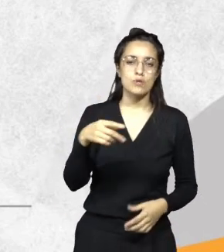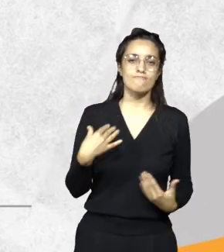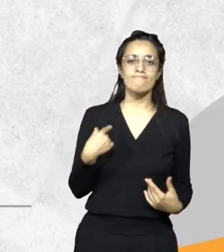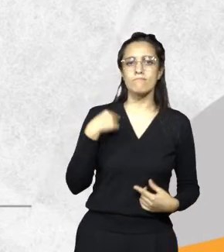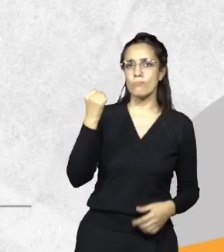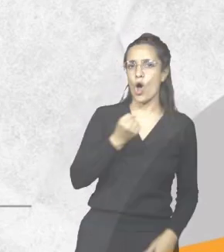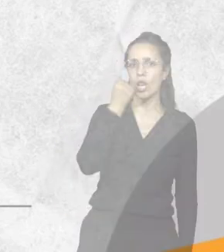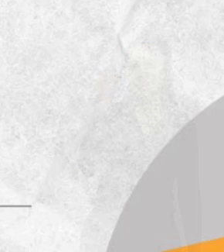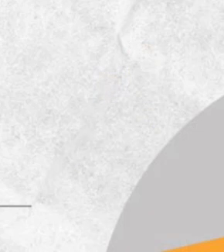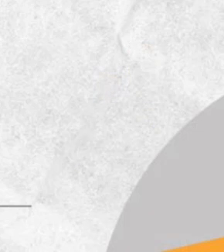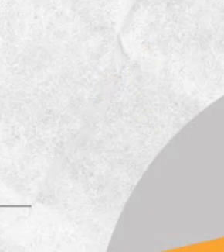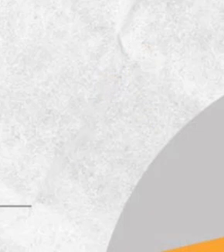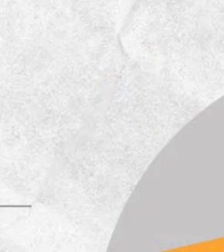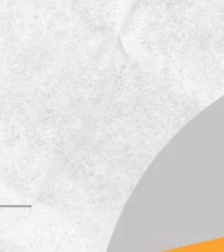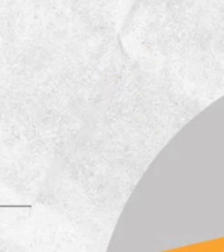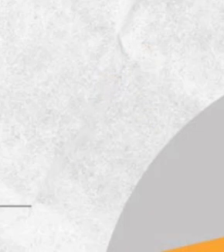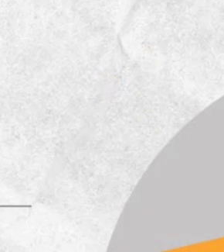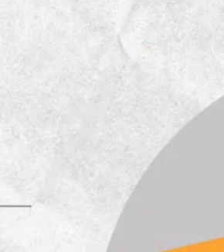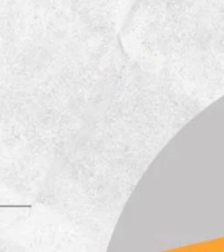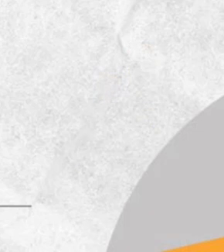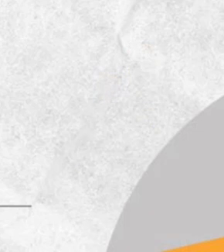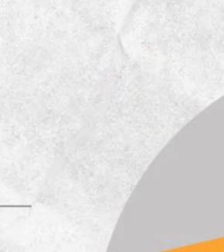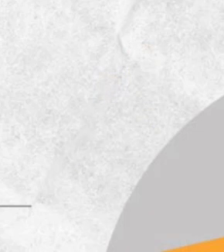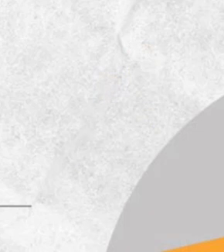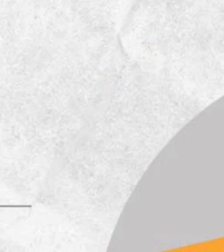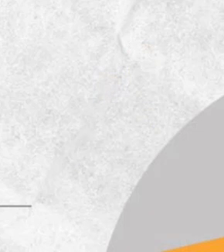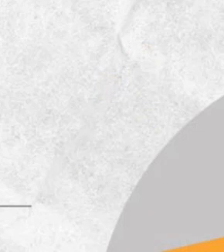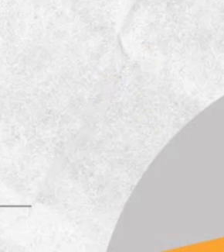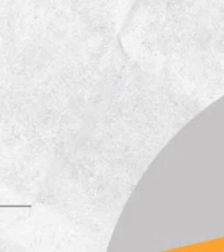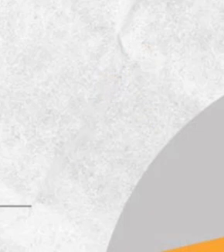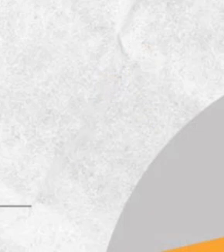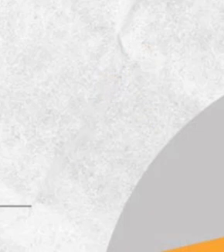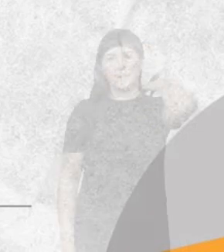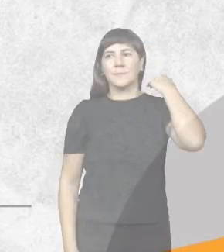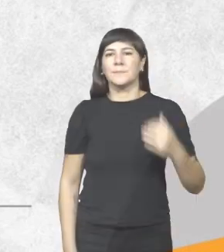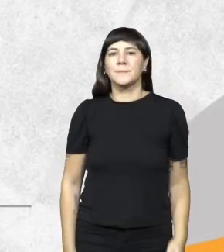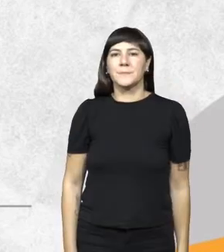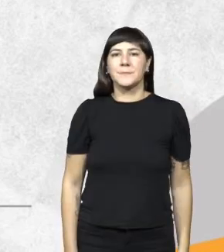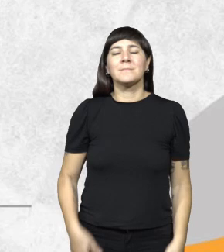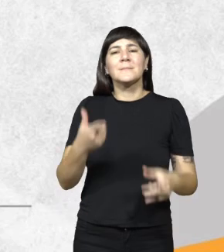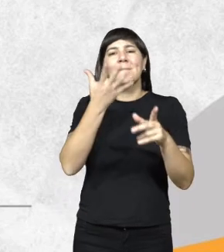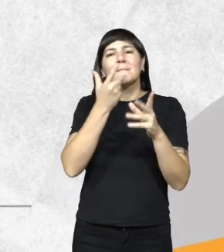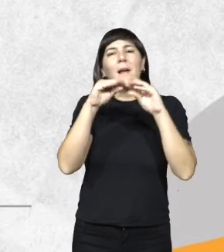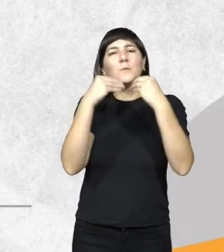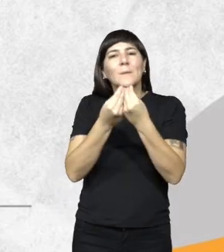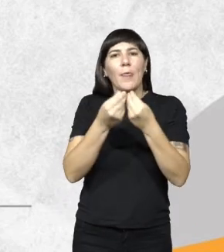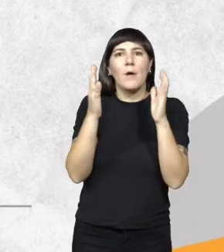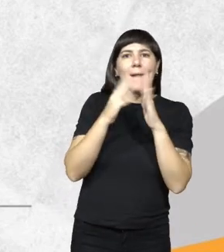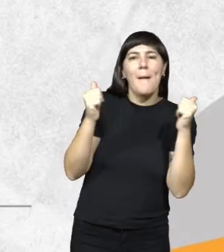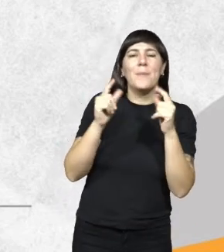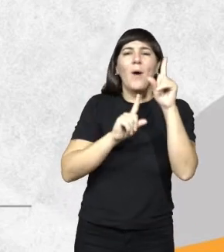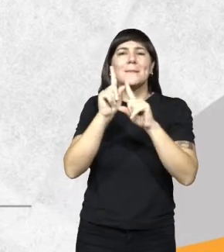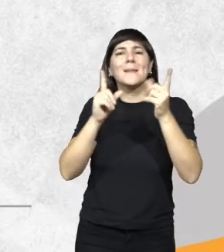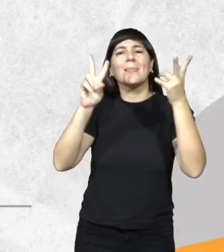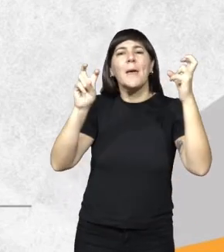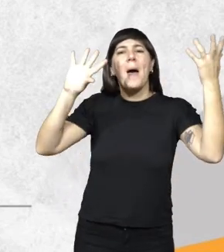resultados rápidos, siempre queremos que los resultados sean rápidos, porque si no, en materia de ambiente llegamos tarde. Entonces, digo, y qué bueno